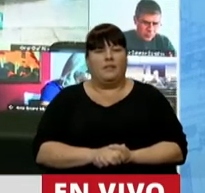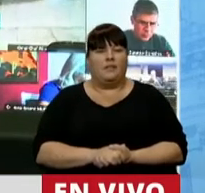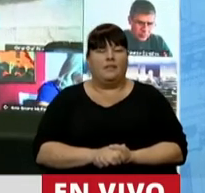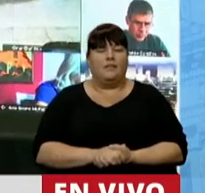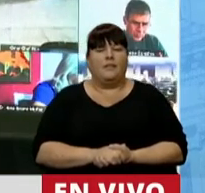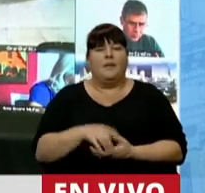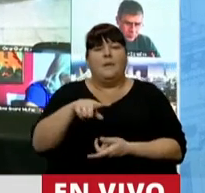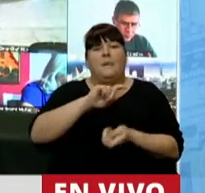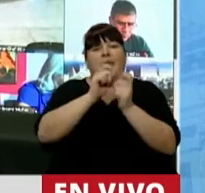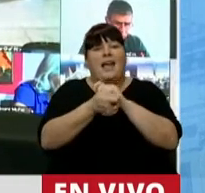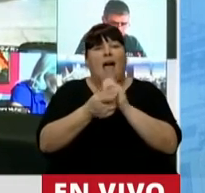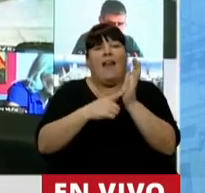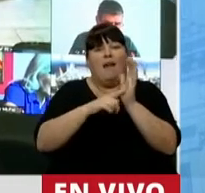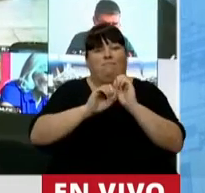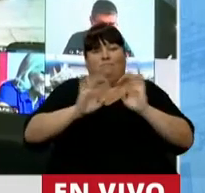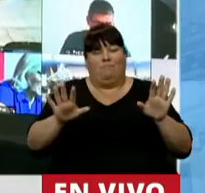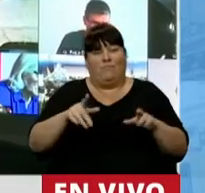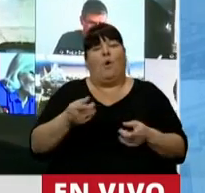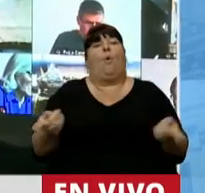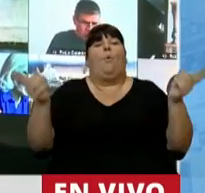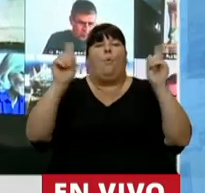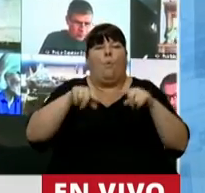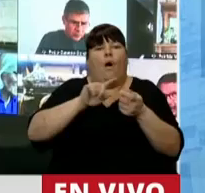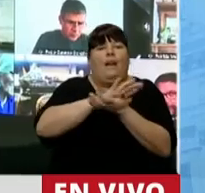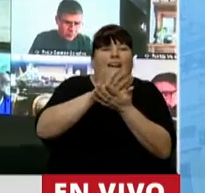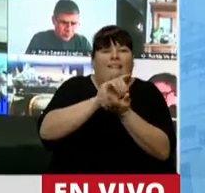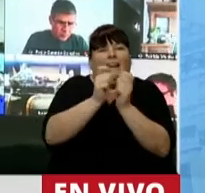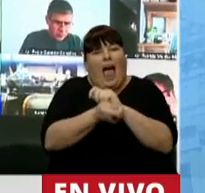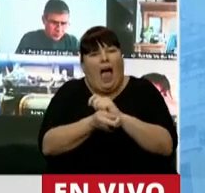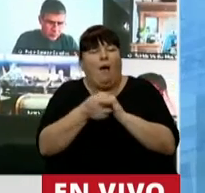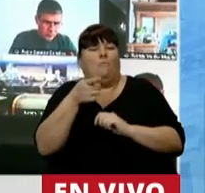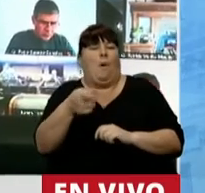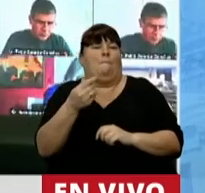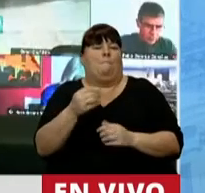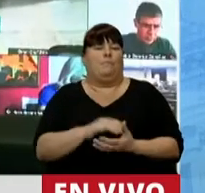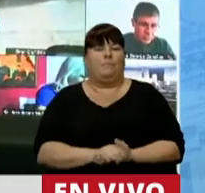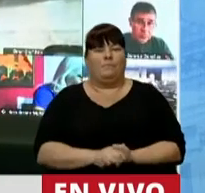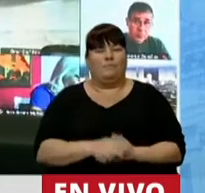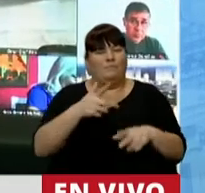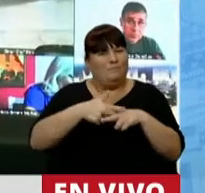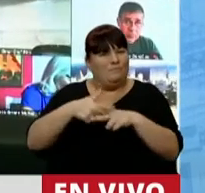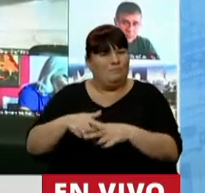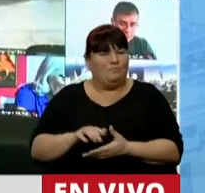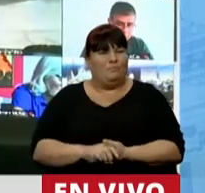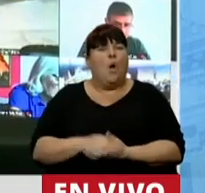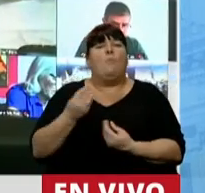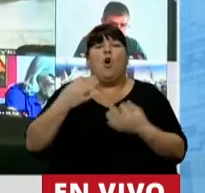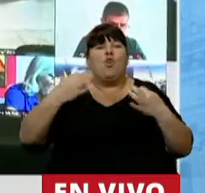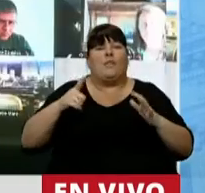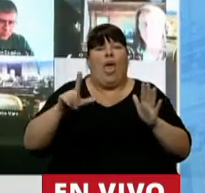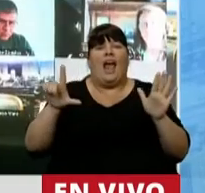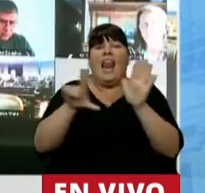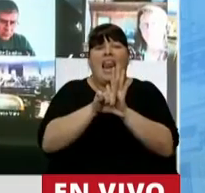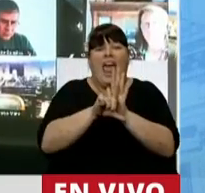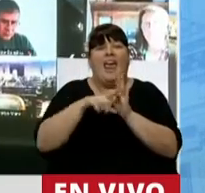por el cambio de las reglas, es decir, otra vuelta de tuerca para la tóxica inseguridad jurídica